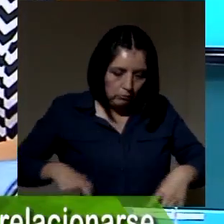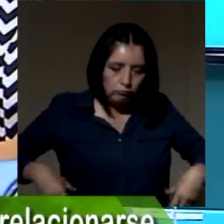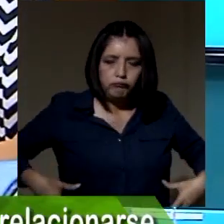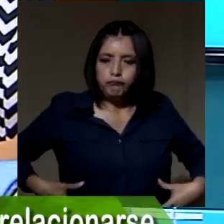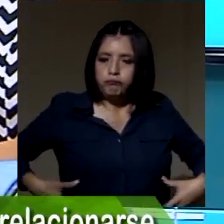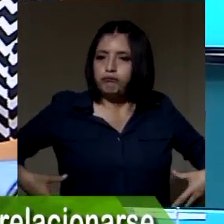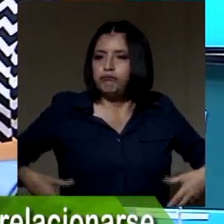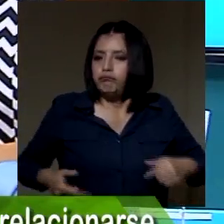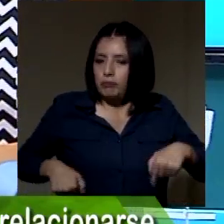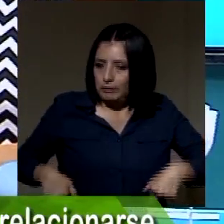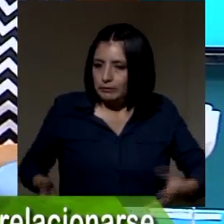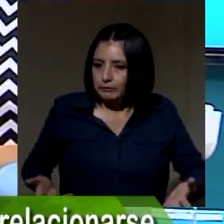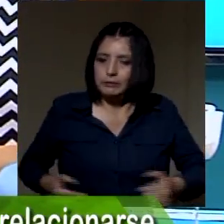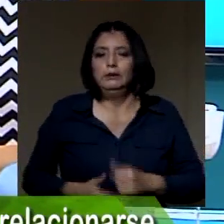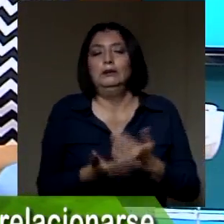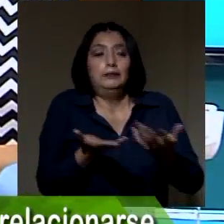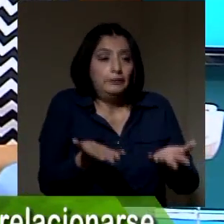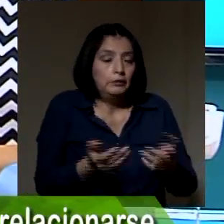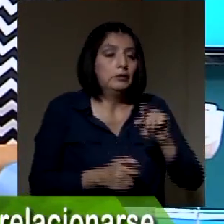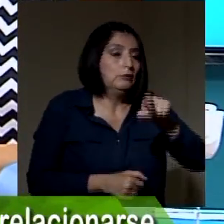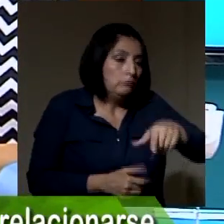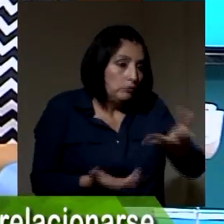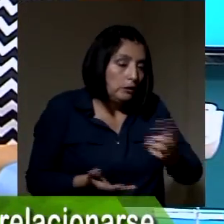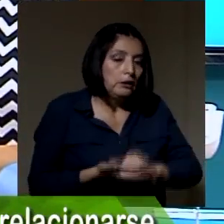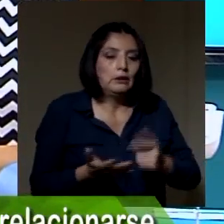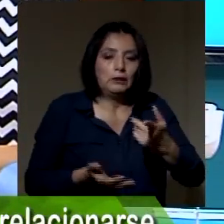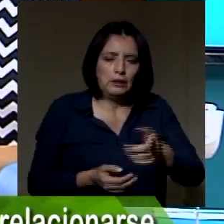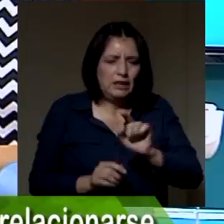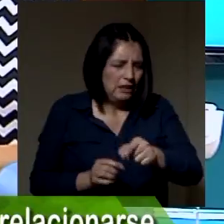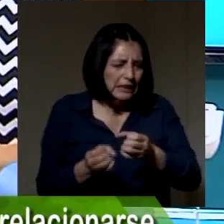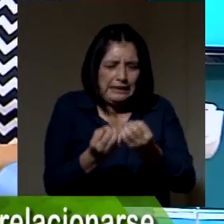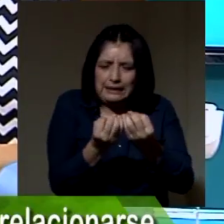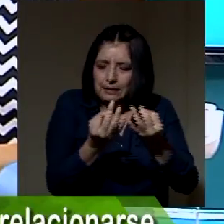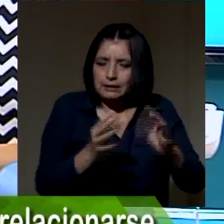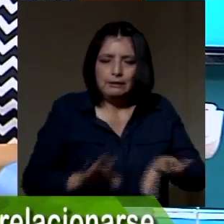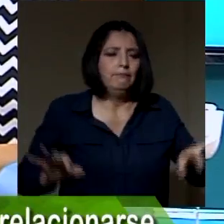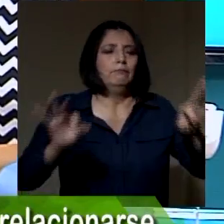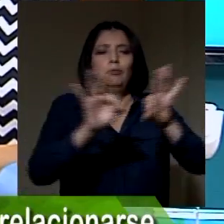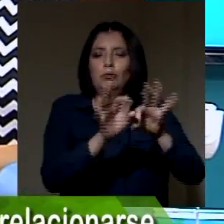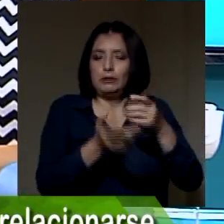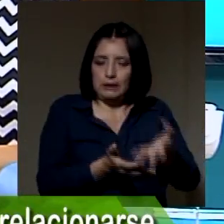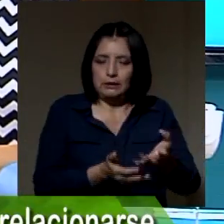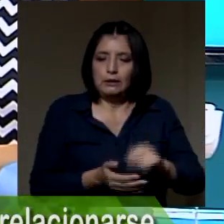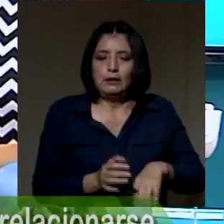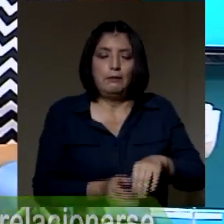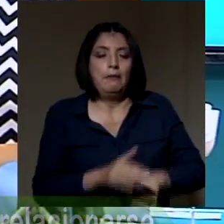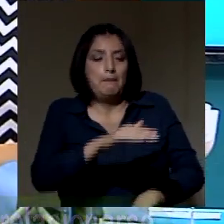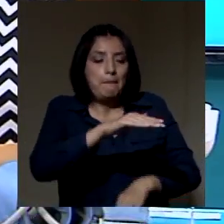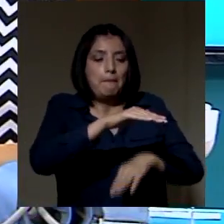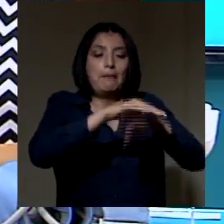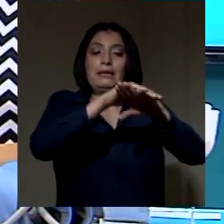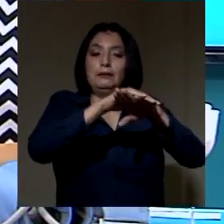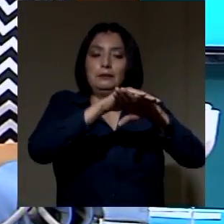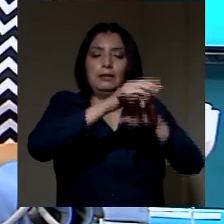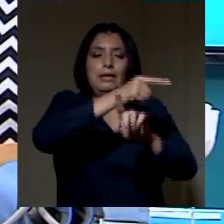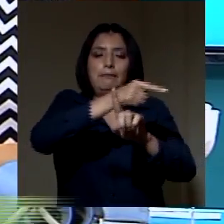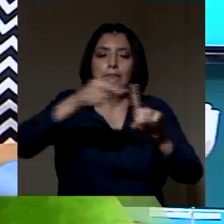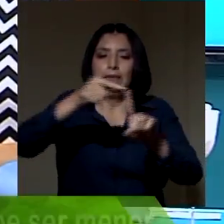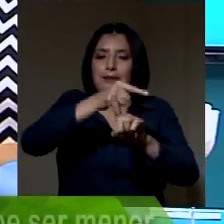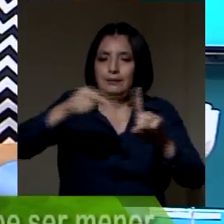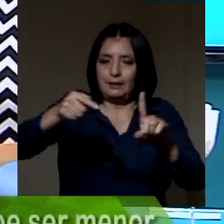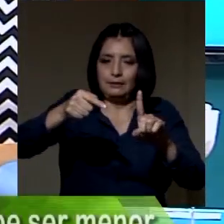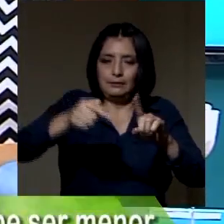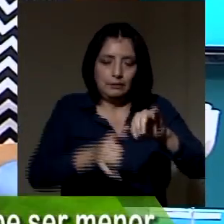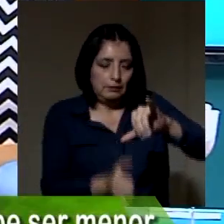un exceso de grasa en el abdomen. Tiene que servir. Ese dato es importante. Mire usted. Máximo la mitad de su